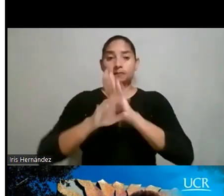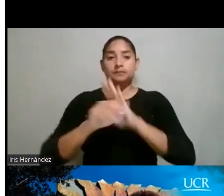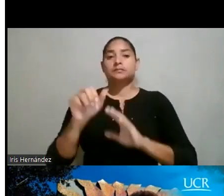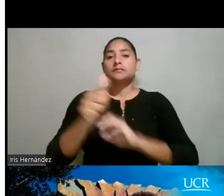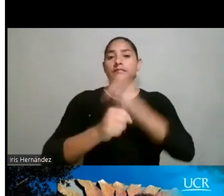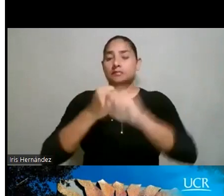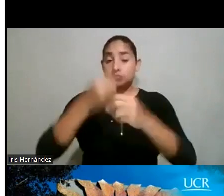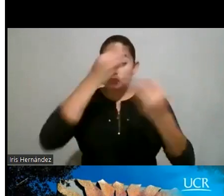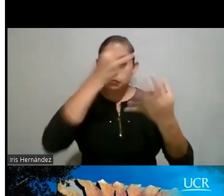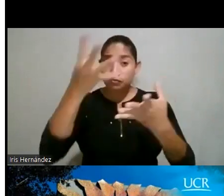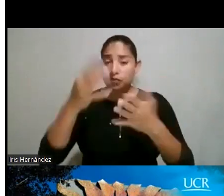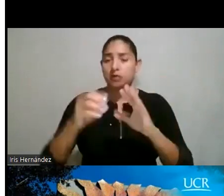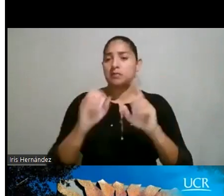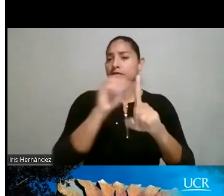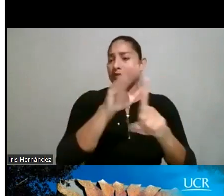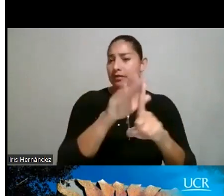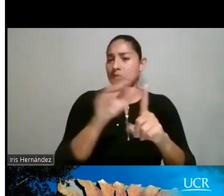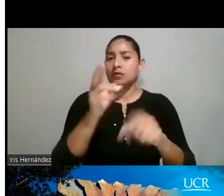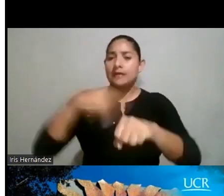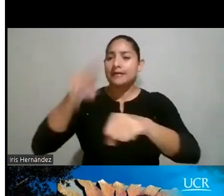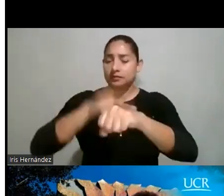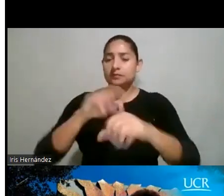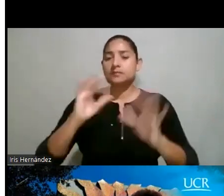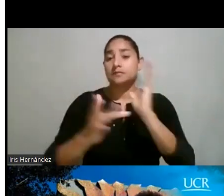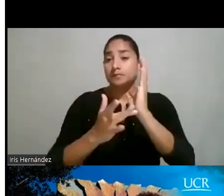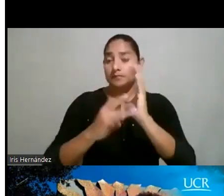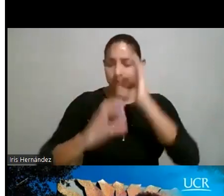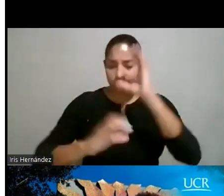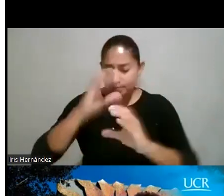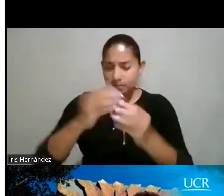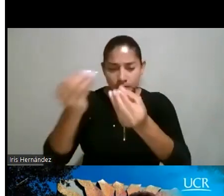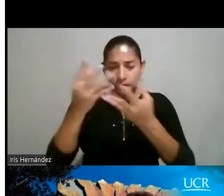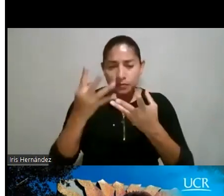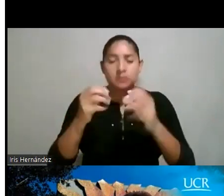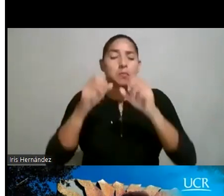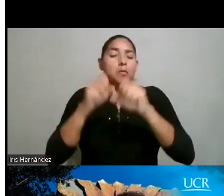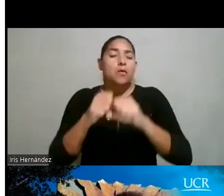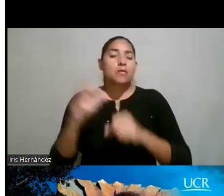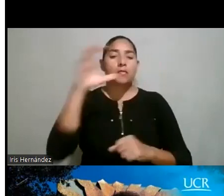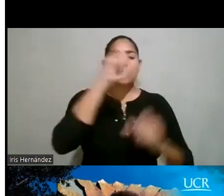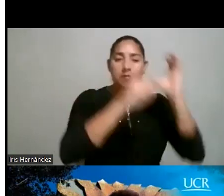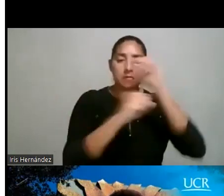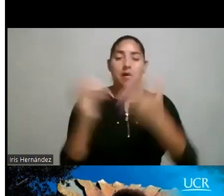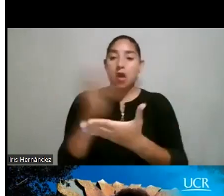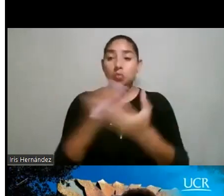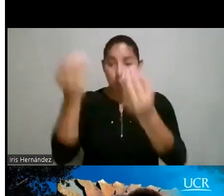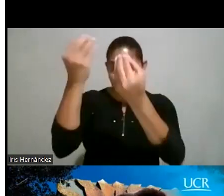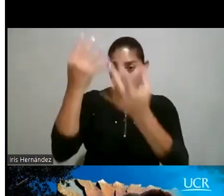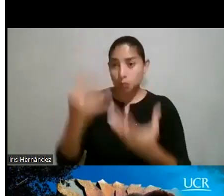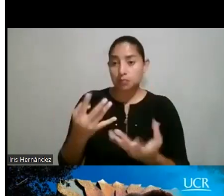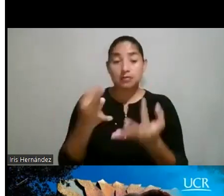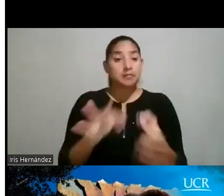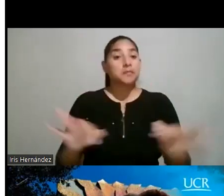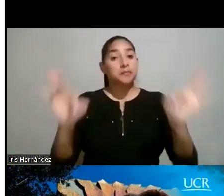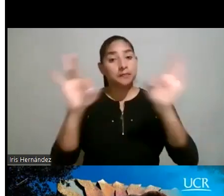informe de indicadores nacionales de ciencia y tecnología de la innovación, podemos ver algunos datos, ¿verdad? Importantes.